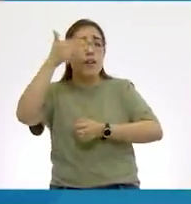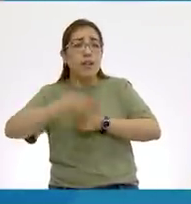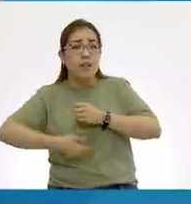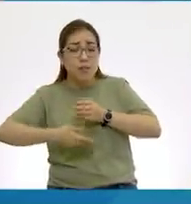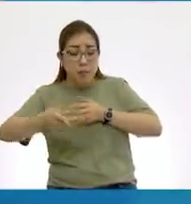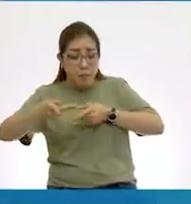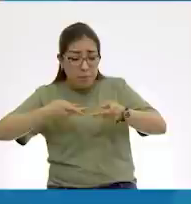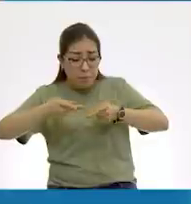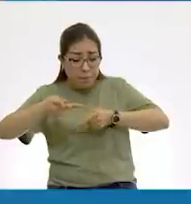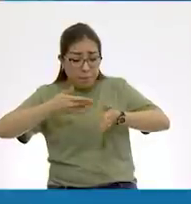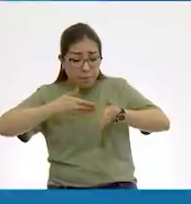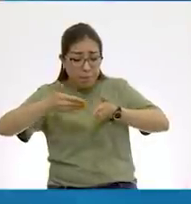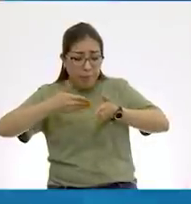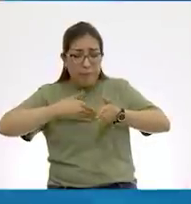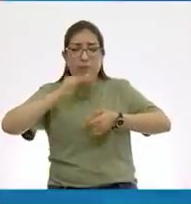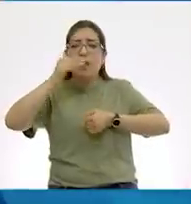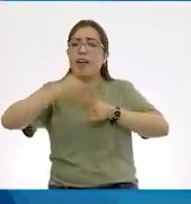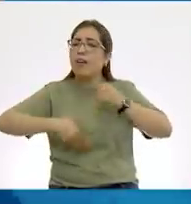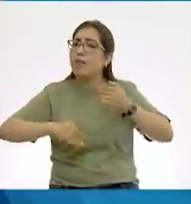preparar el postre?